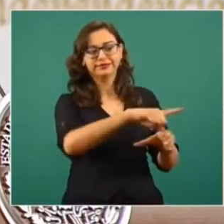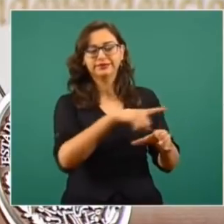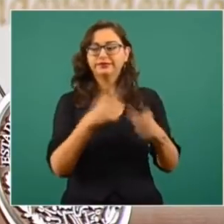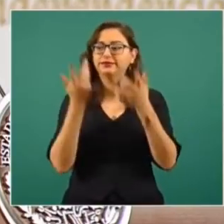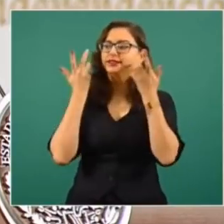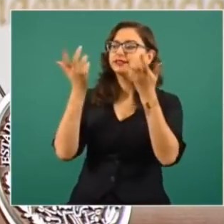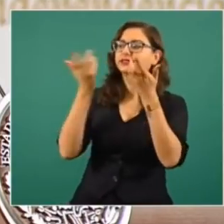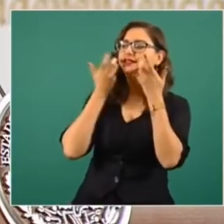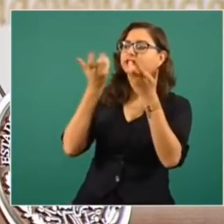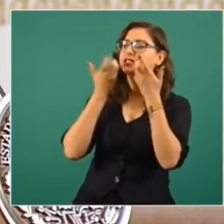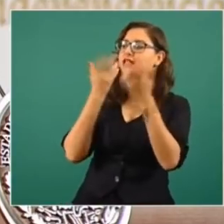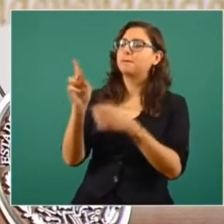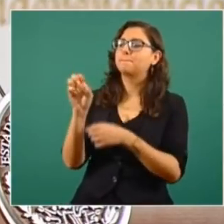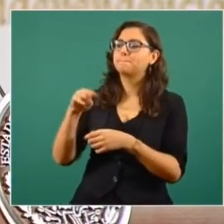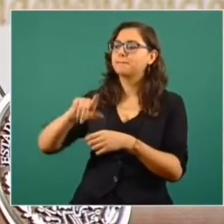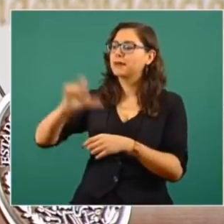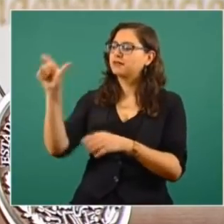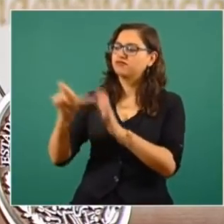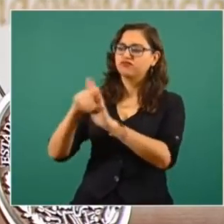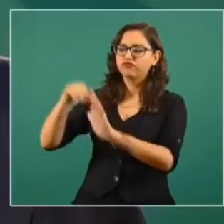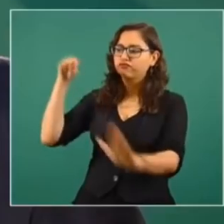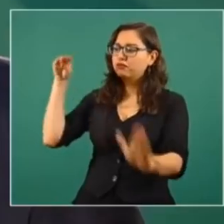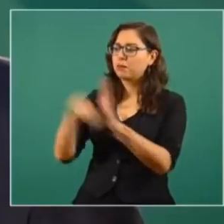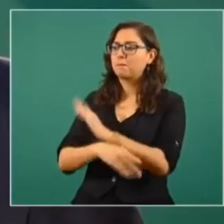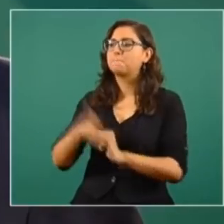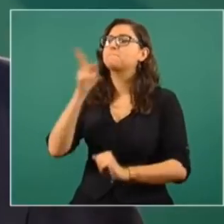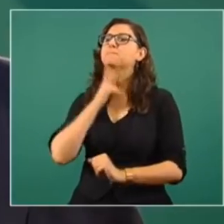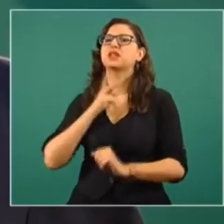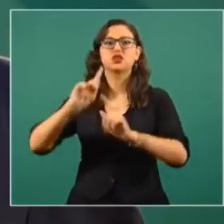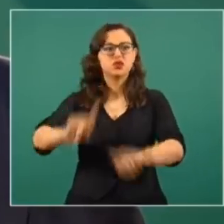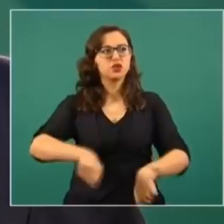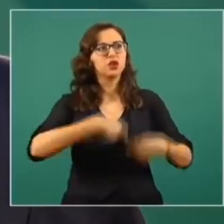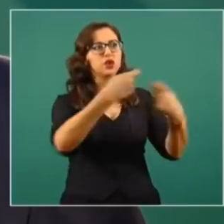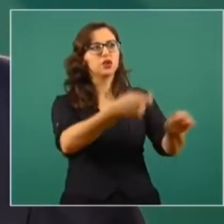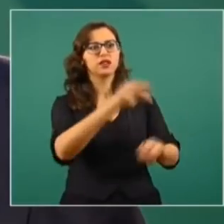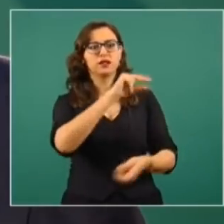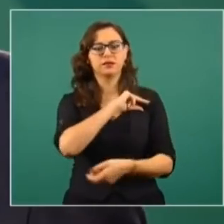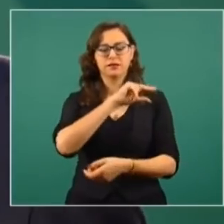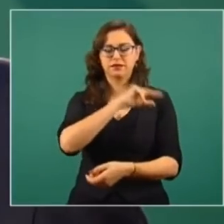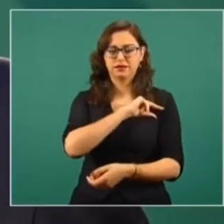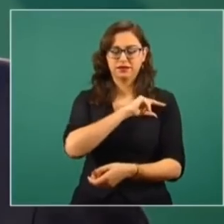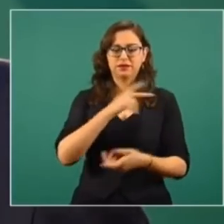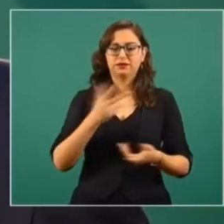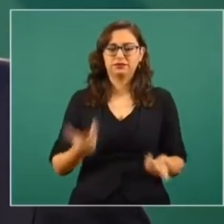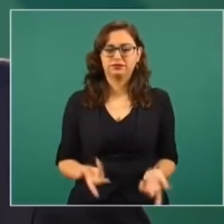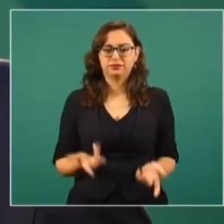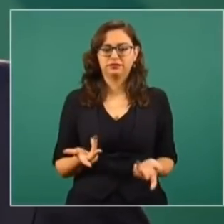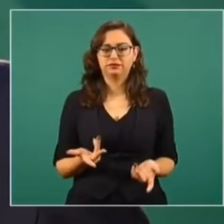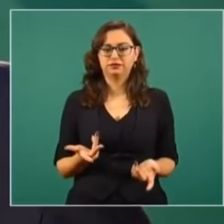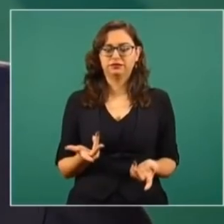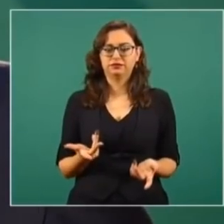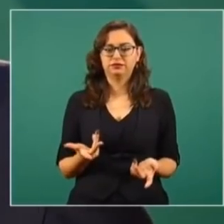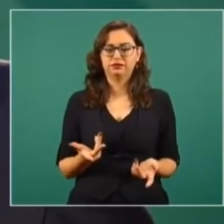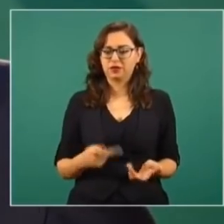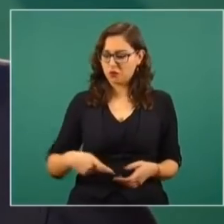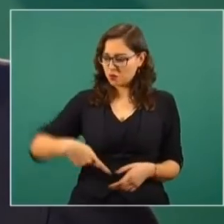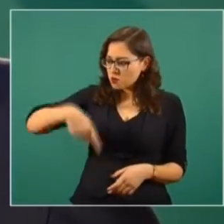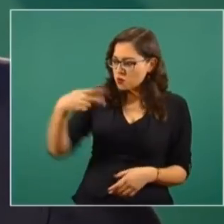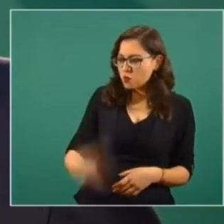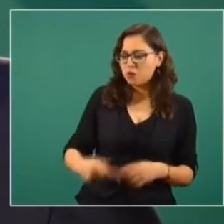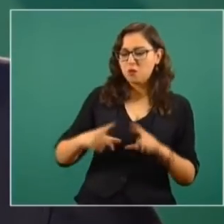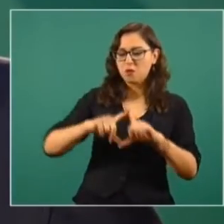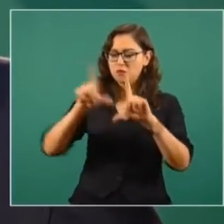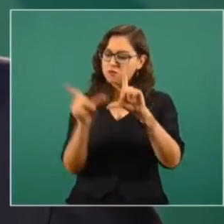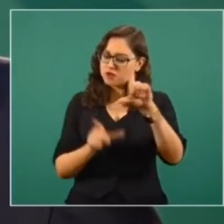a los que quieren privatizar el petróleo, a los que quieren quitarle al pueblo